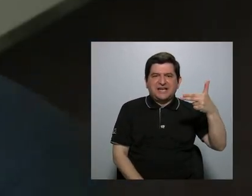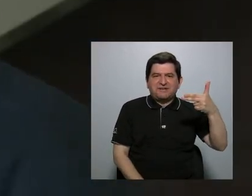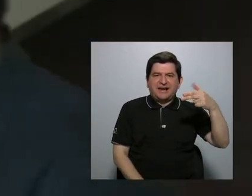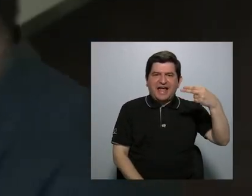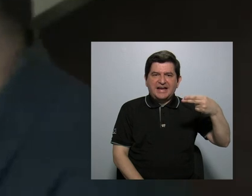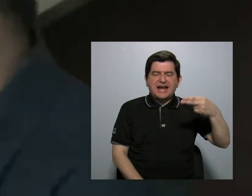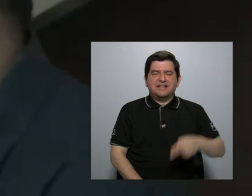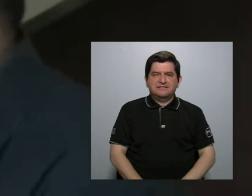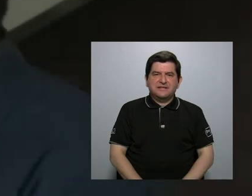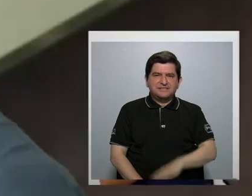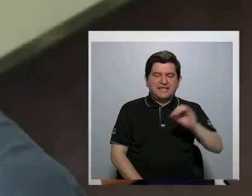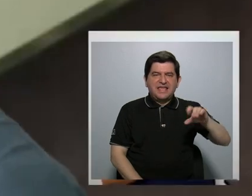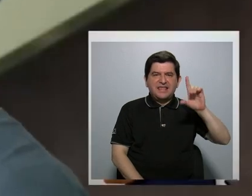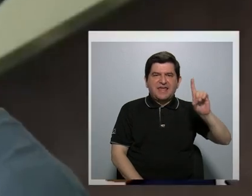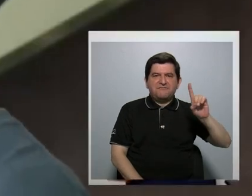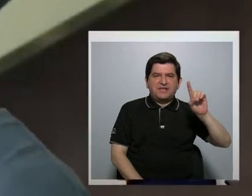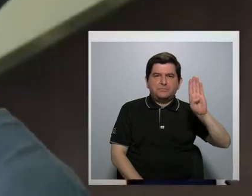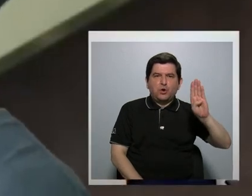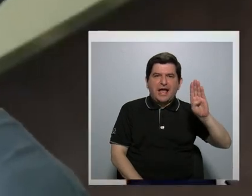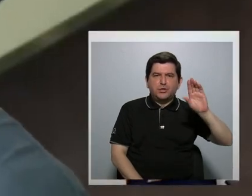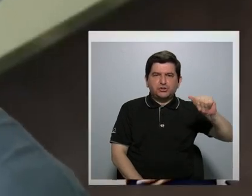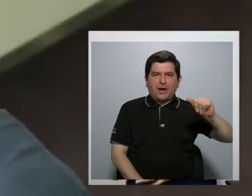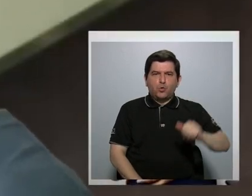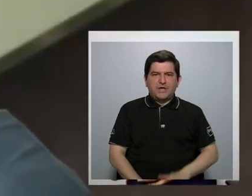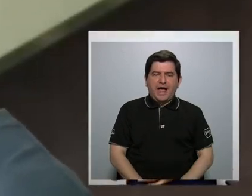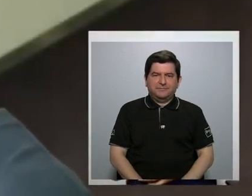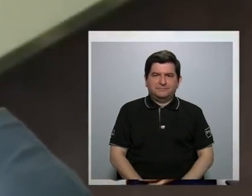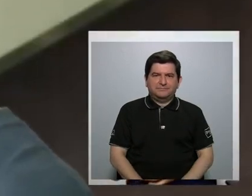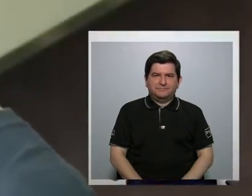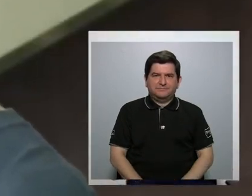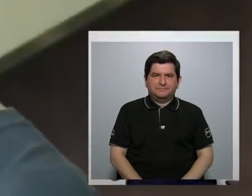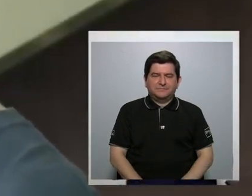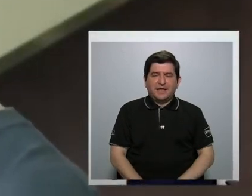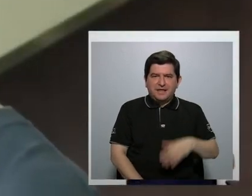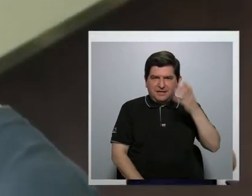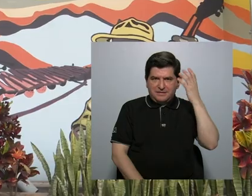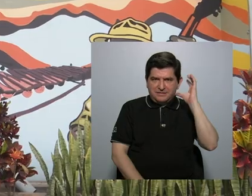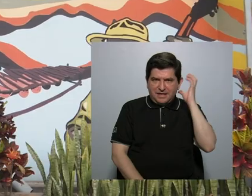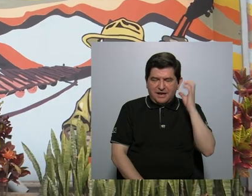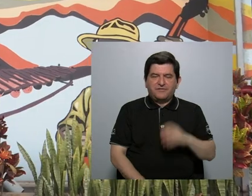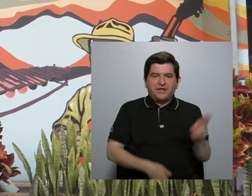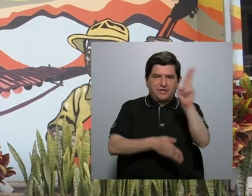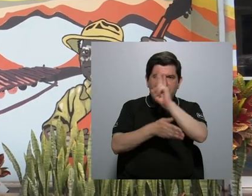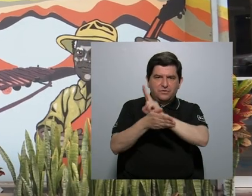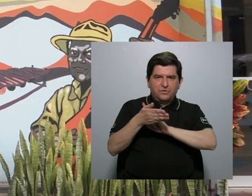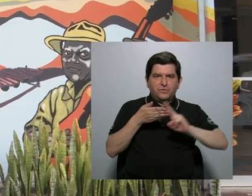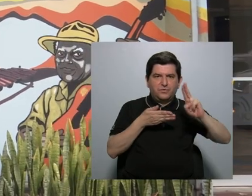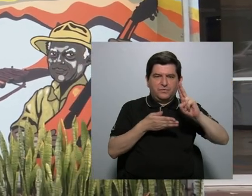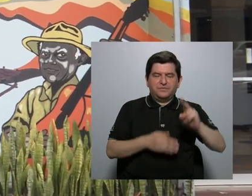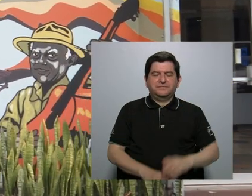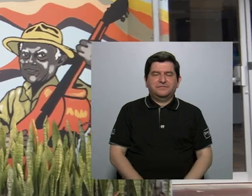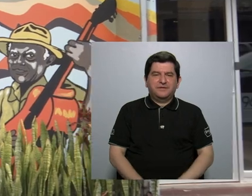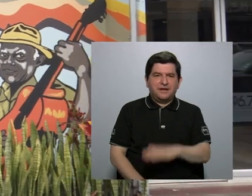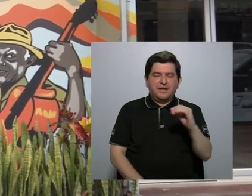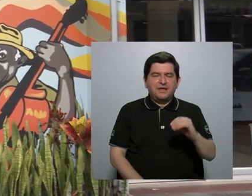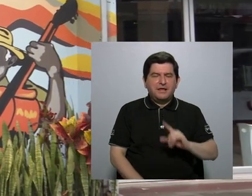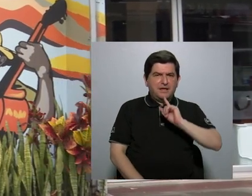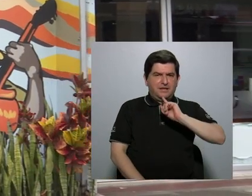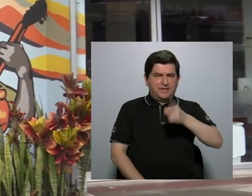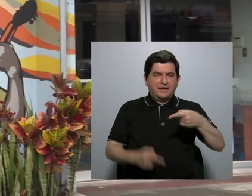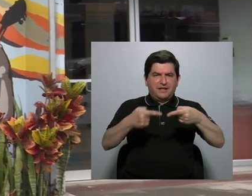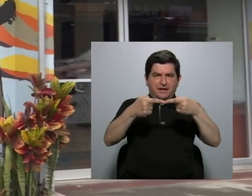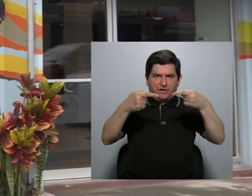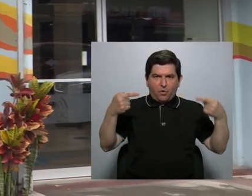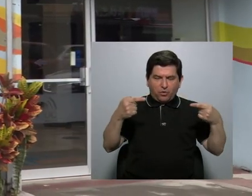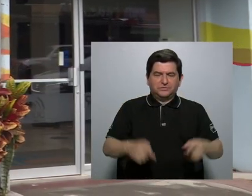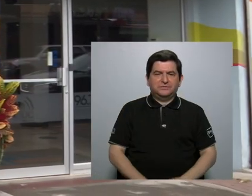Hernández y David Bolaño Sacuña, de las radionizoras de la universidad, y nos pronunciamos en